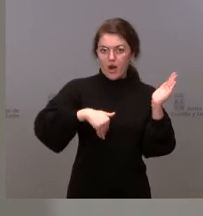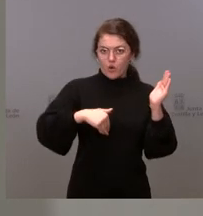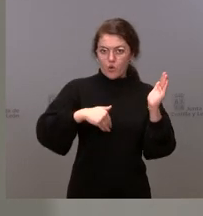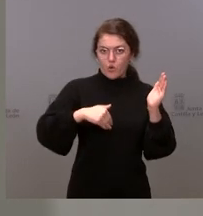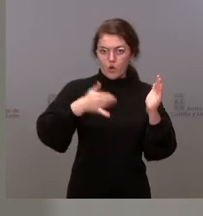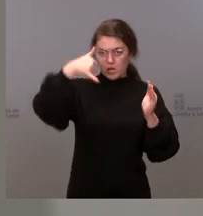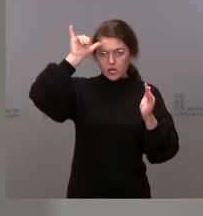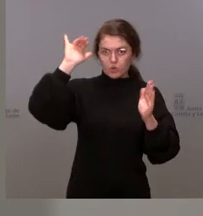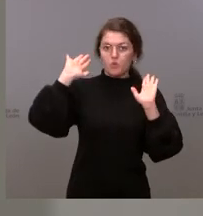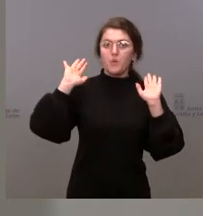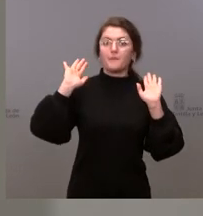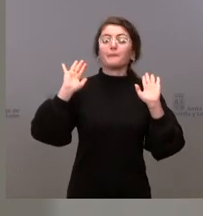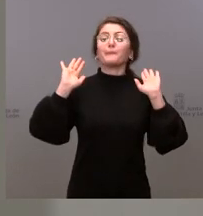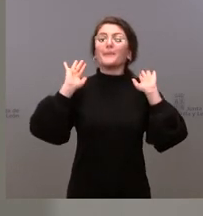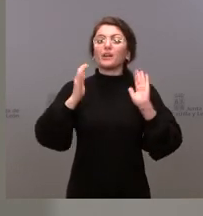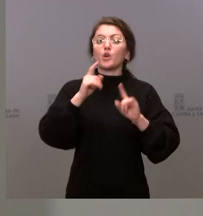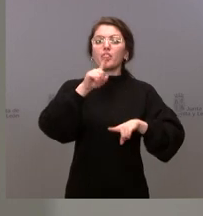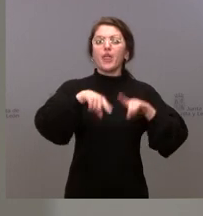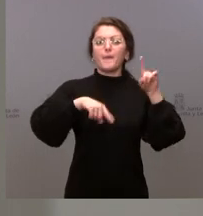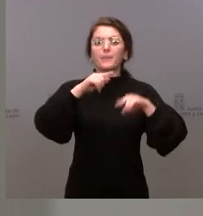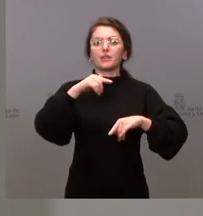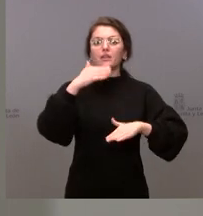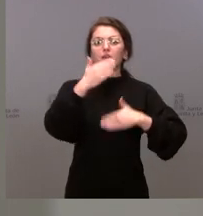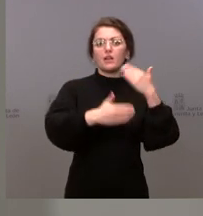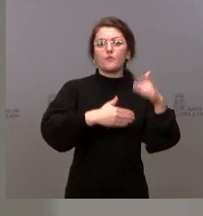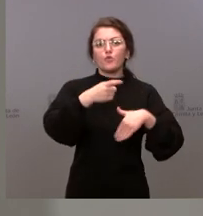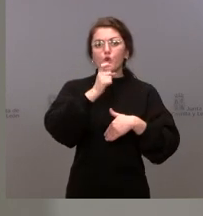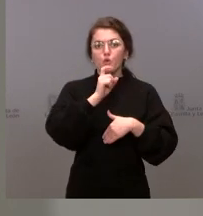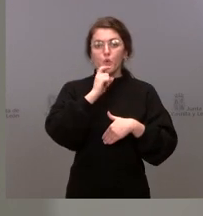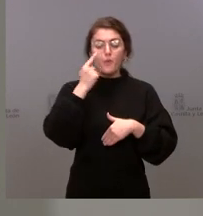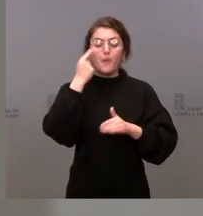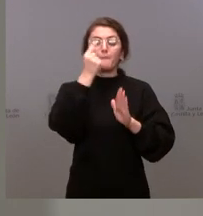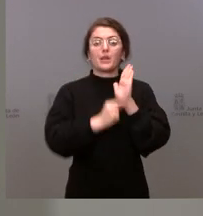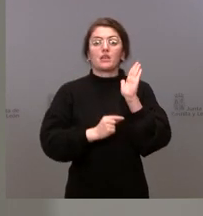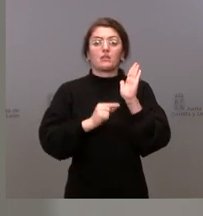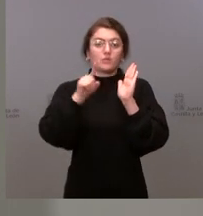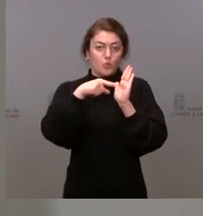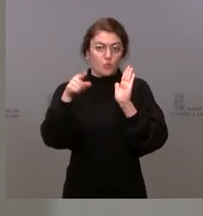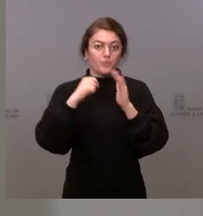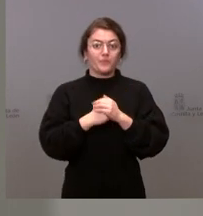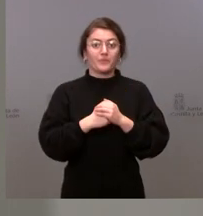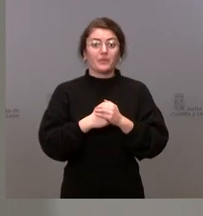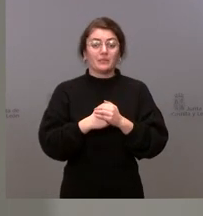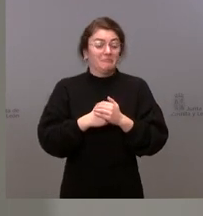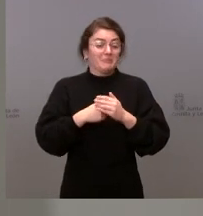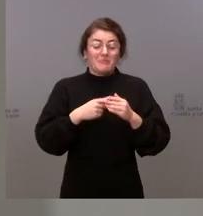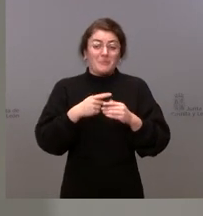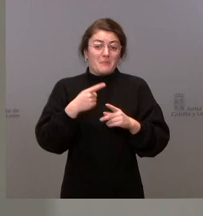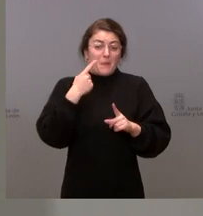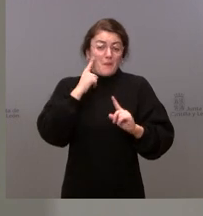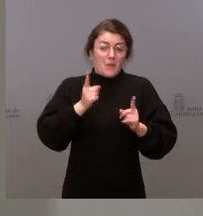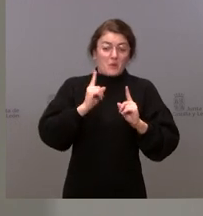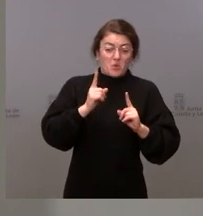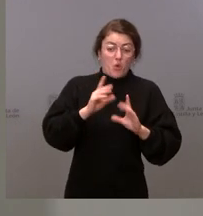pero dependiendo cómo evolucione tomaremos las medidas. En principio, no hemos previsto un Consejo de Gobierno extraordinario. cuanto a lo que me pregunta